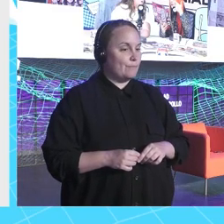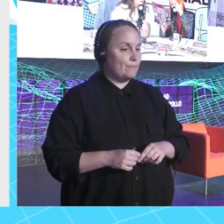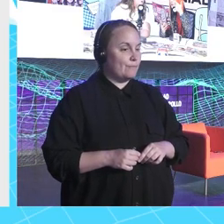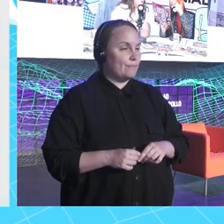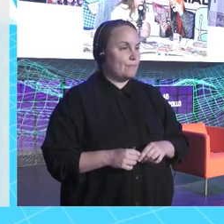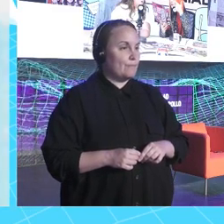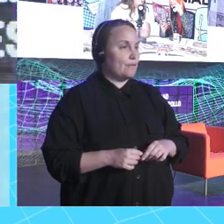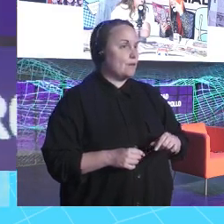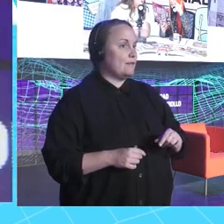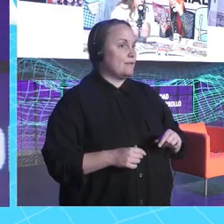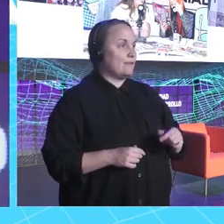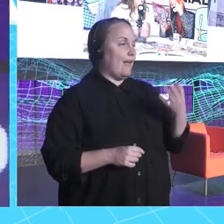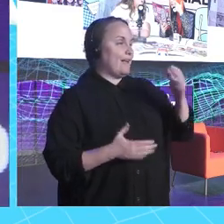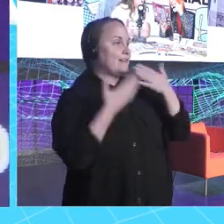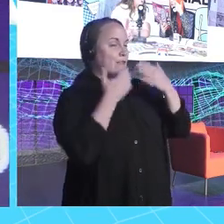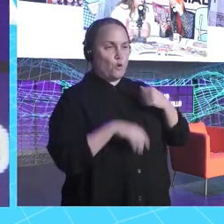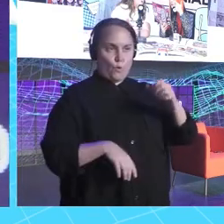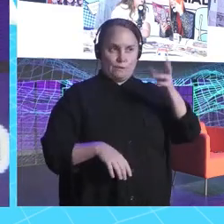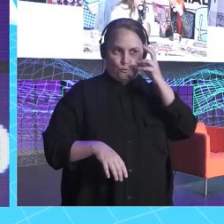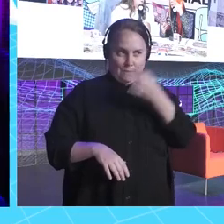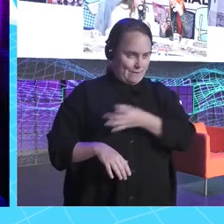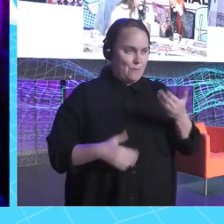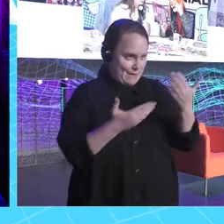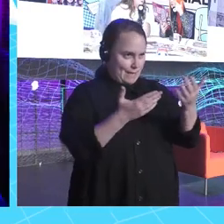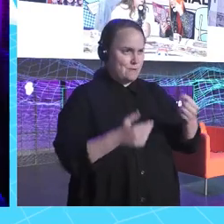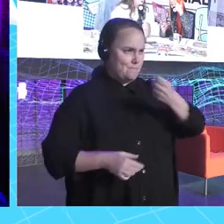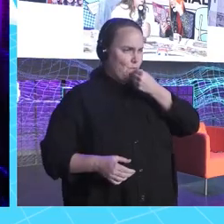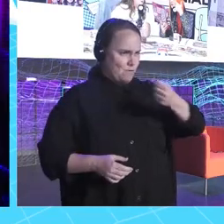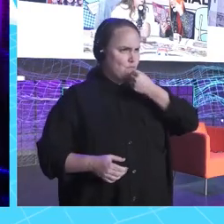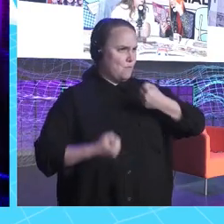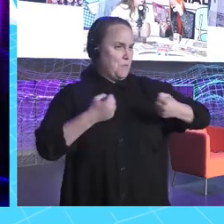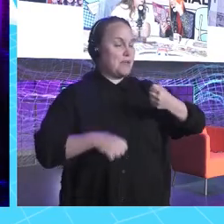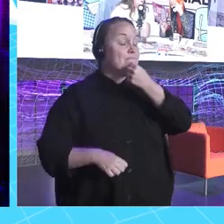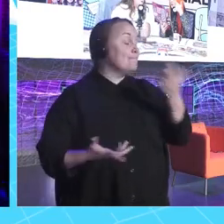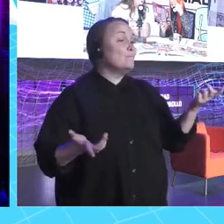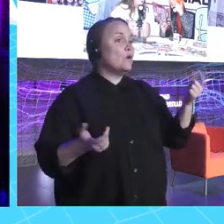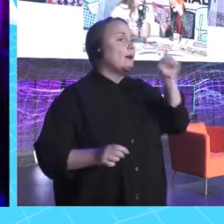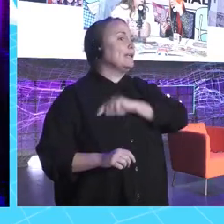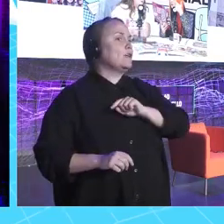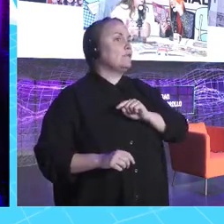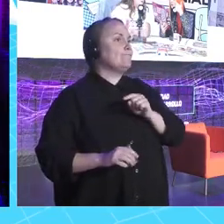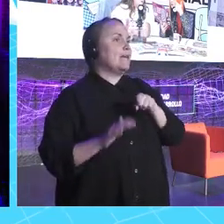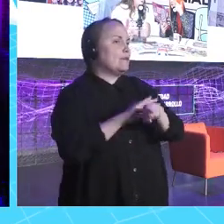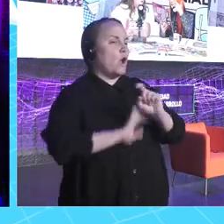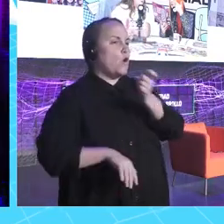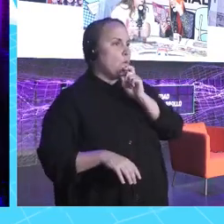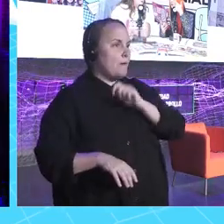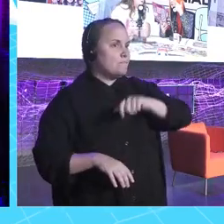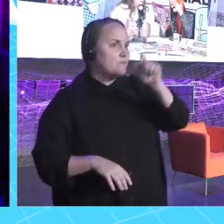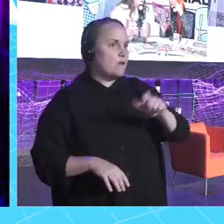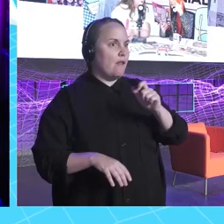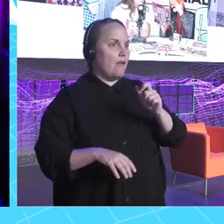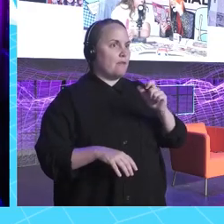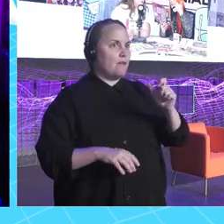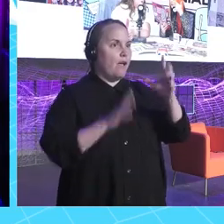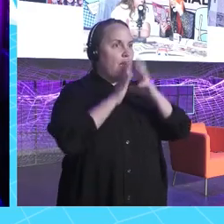Te sientes como súper... ¡Ay, gracias! Te escucho perfectamente, pero tal. Sí, coge el micrófono, el poder del micrófono. Que nada, que cómo lo gestionas, el poder conocer a toda